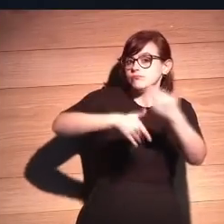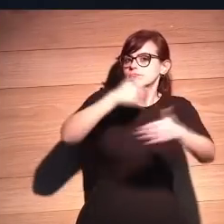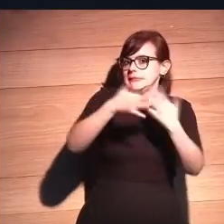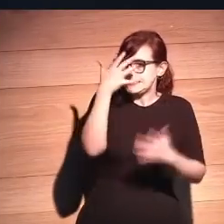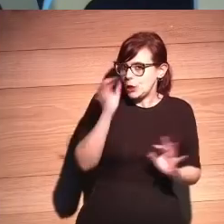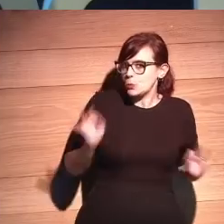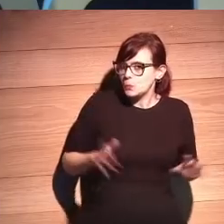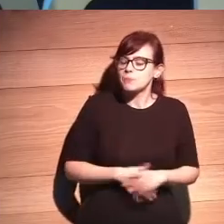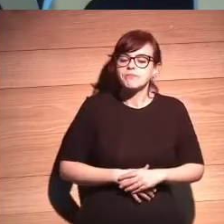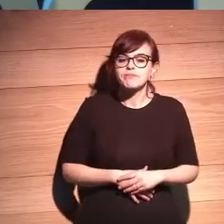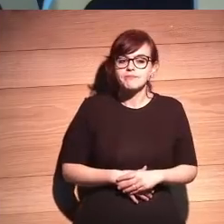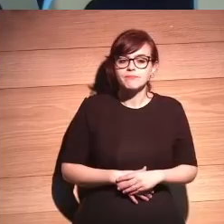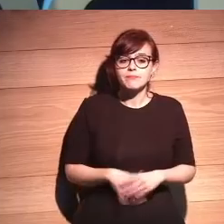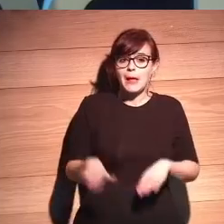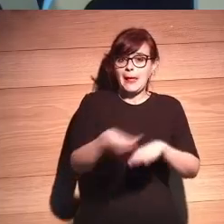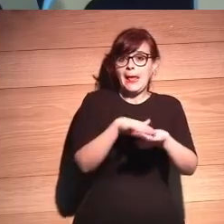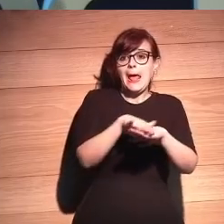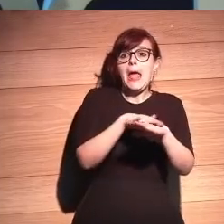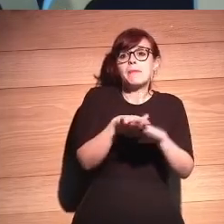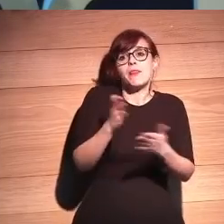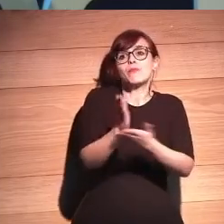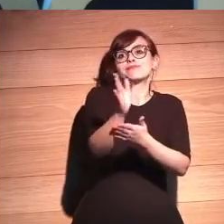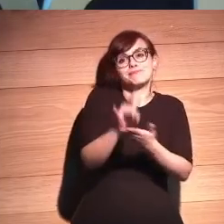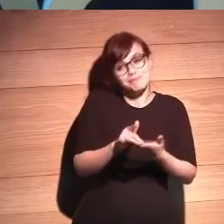serio. Perdona por el sesgo, eh.